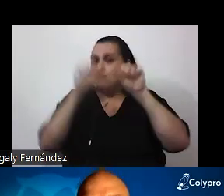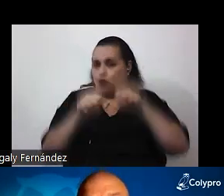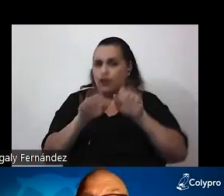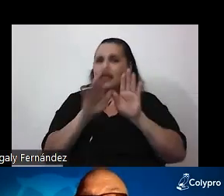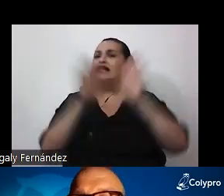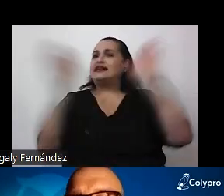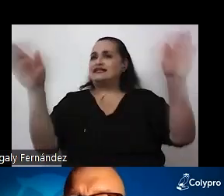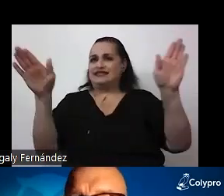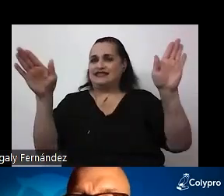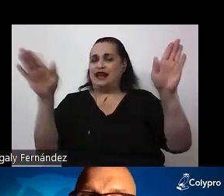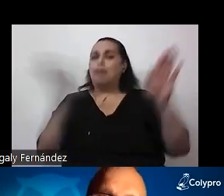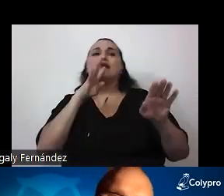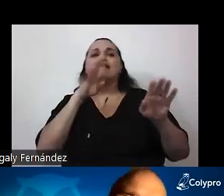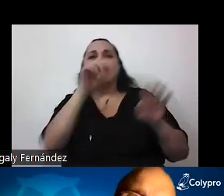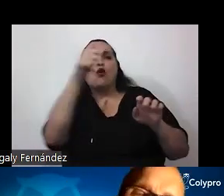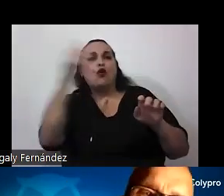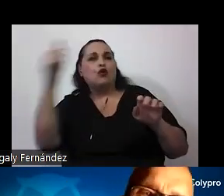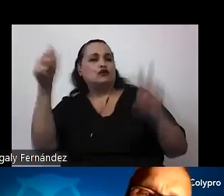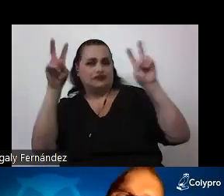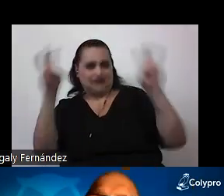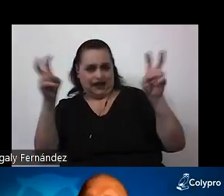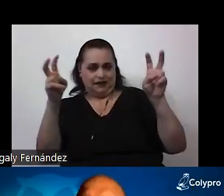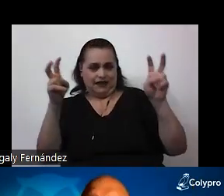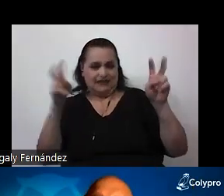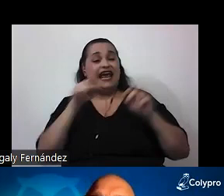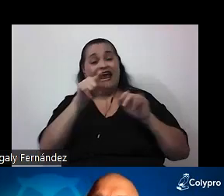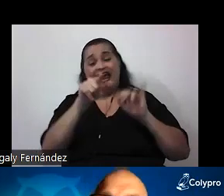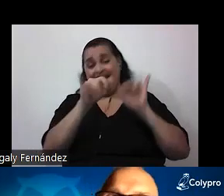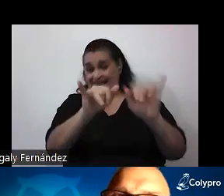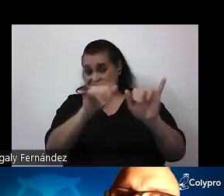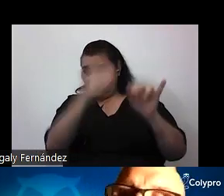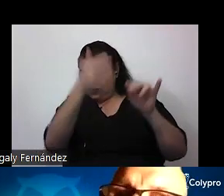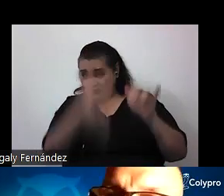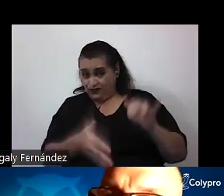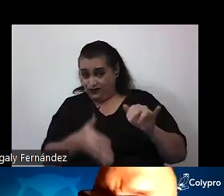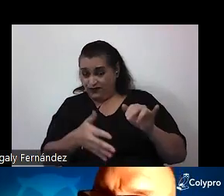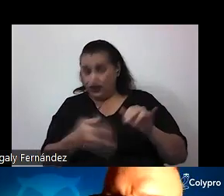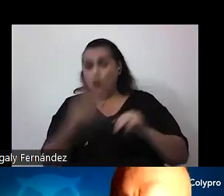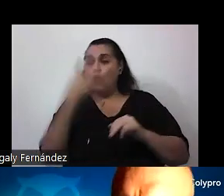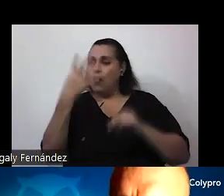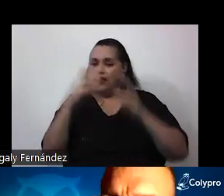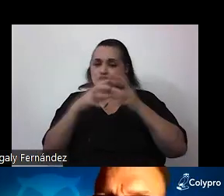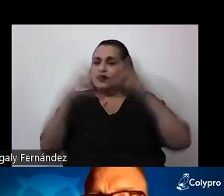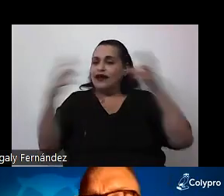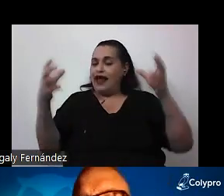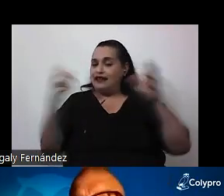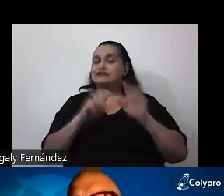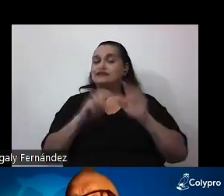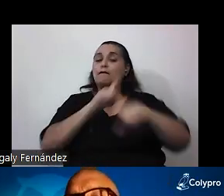para abordar otras cuestiones en fin estos serían como cuatro grandes momentos en una unidad didáctica